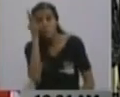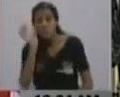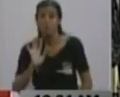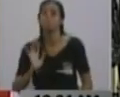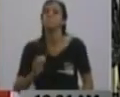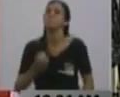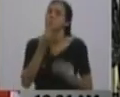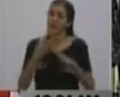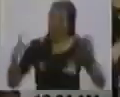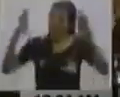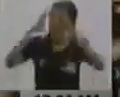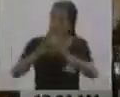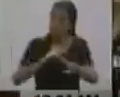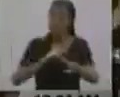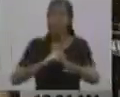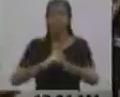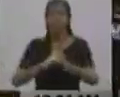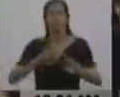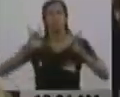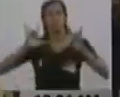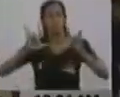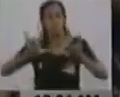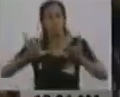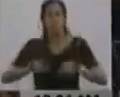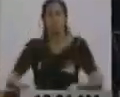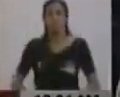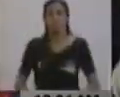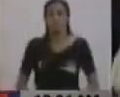Buenas noches, lo queremos mucho.